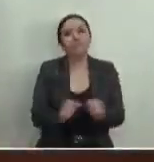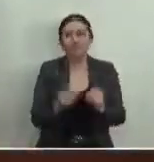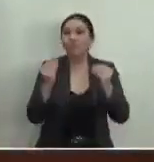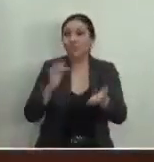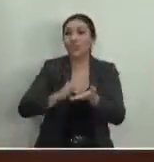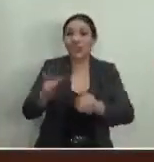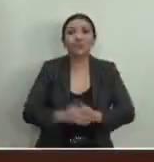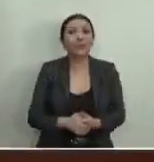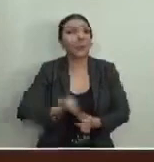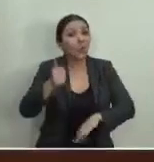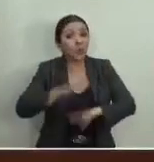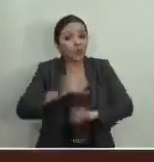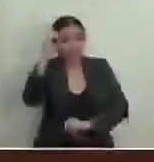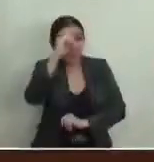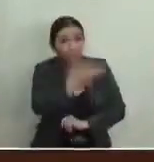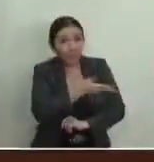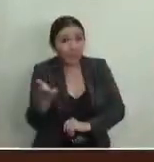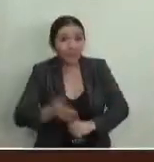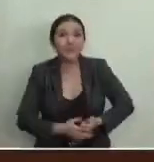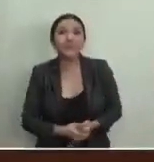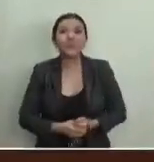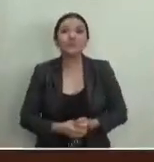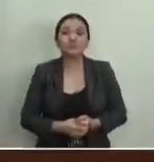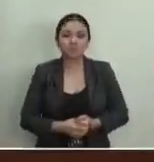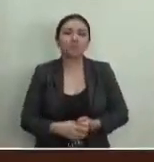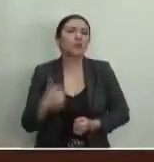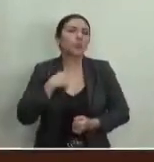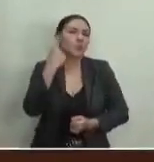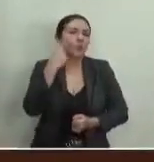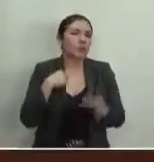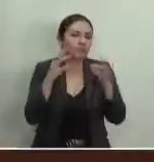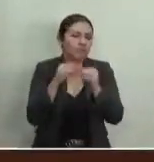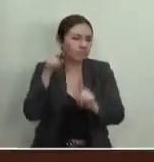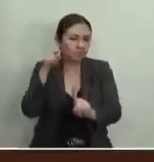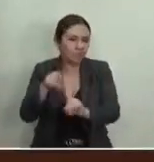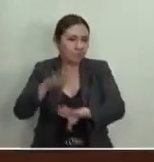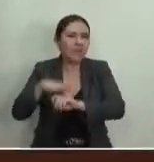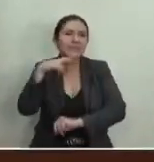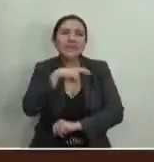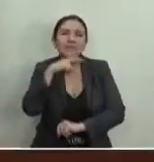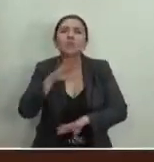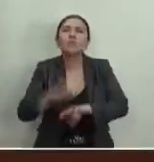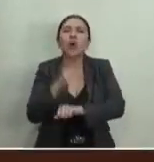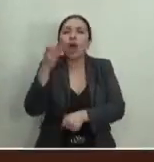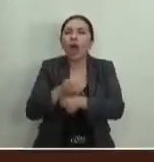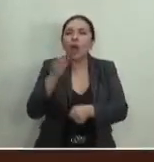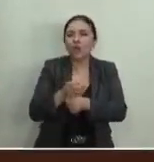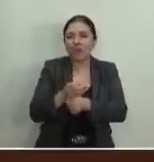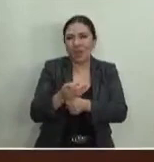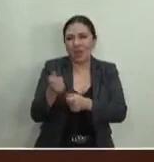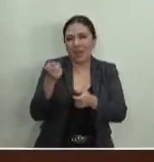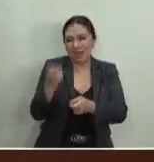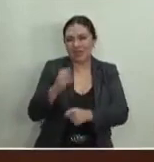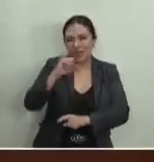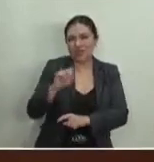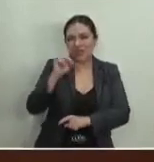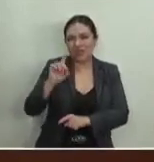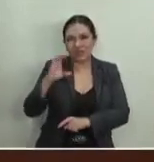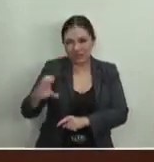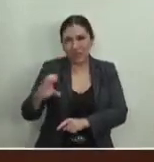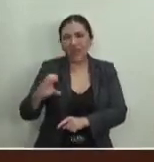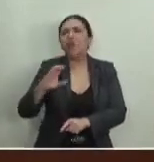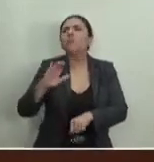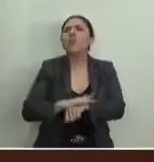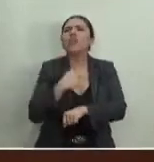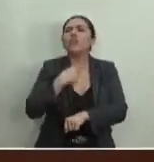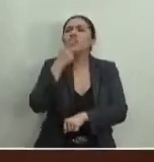Magistrado, ¿alguna otra intervención? Bueno, yo nada más una precisión muy rápida para explicar por qué estamos resolviendo este juicio como juicio de la ciudadanía y por